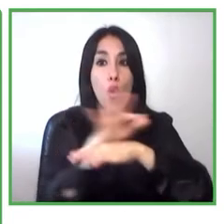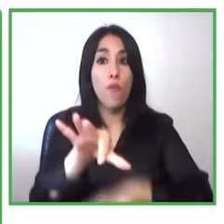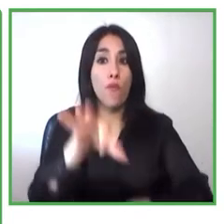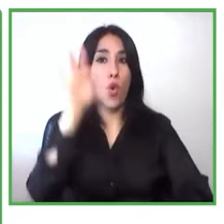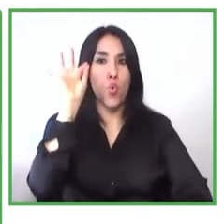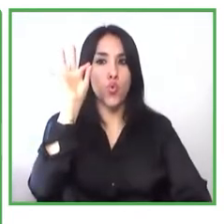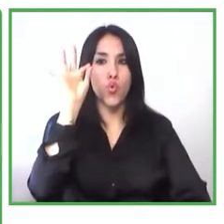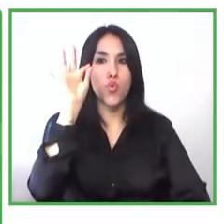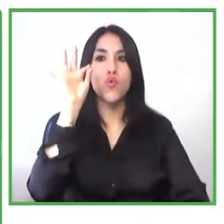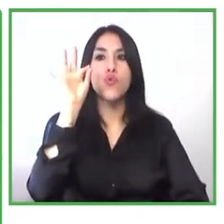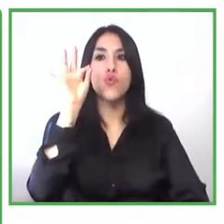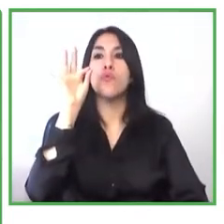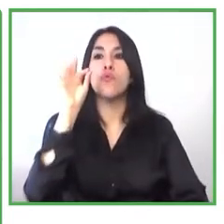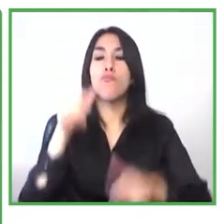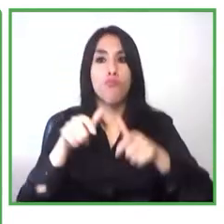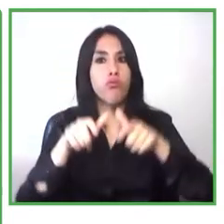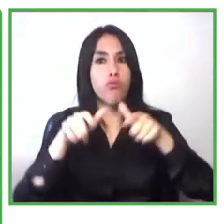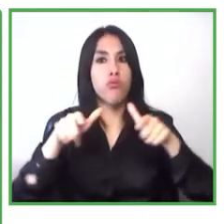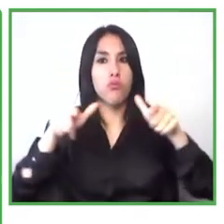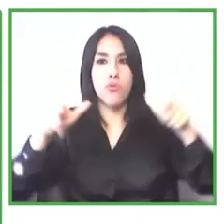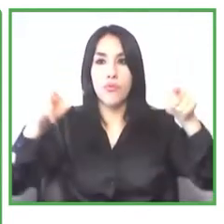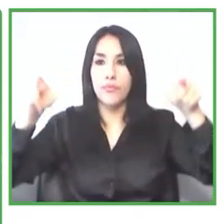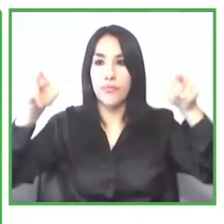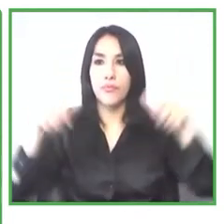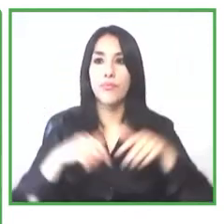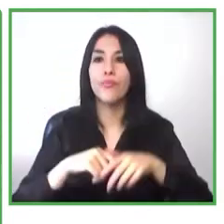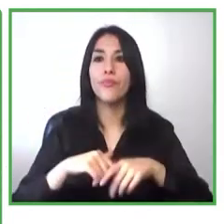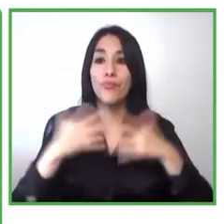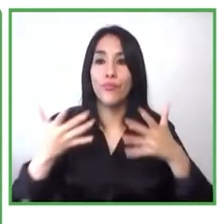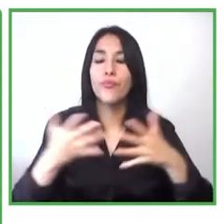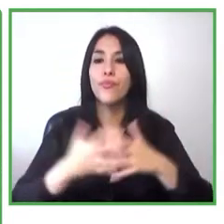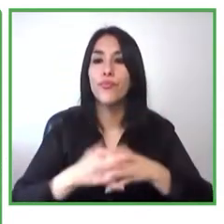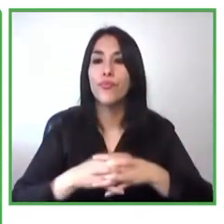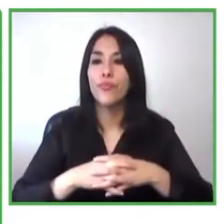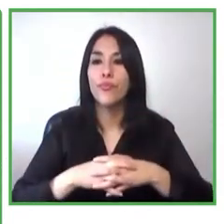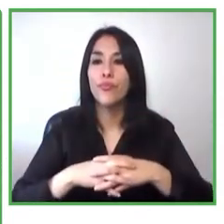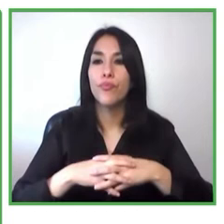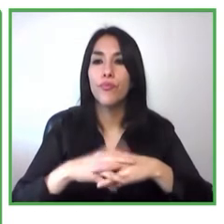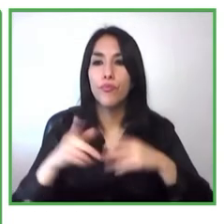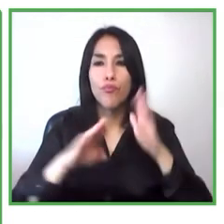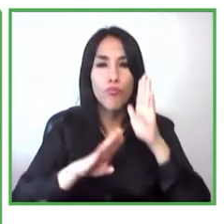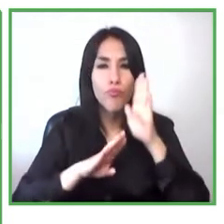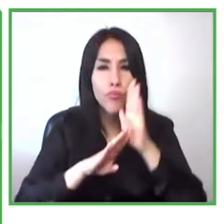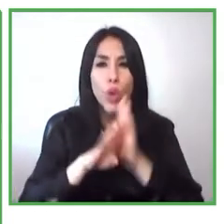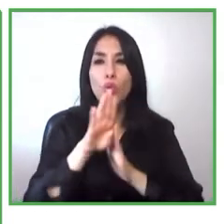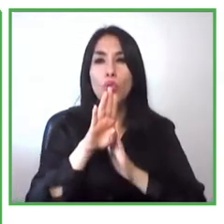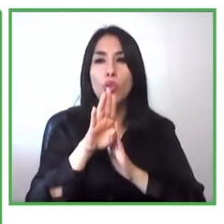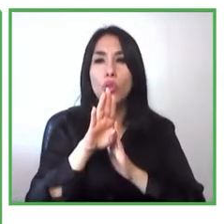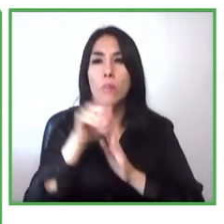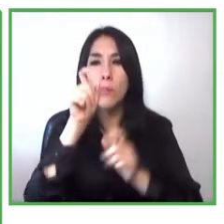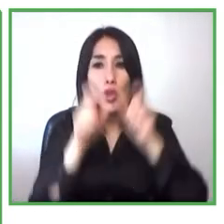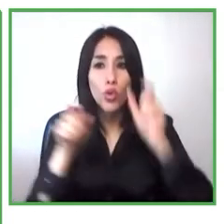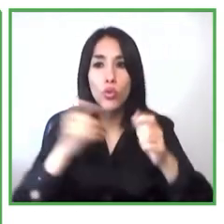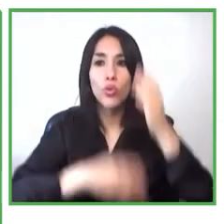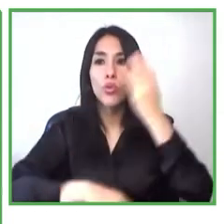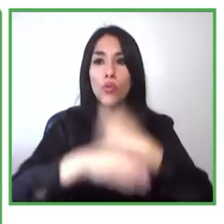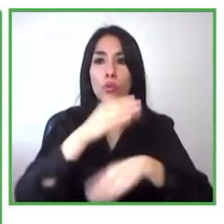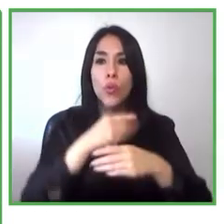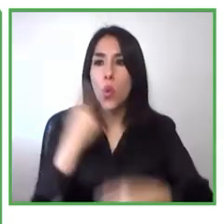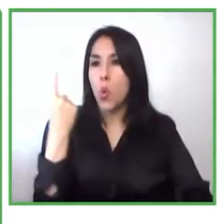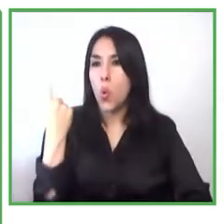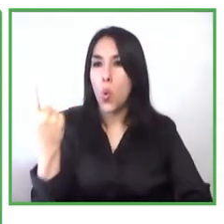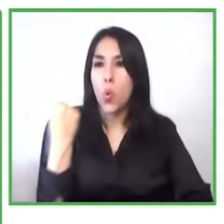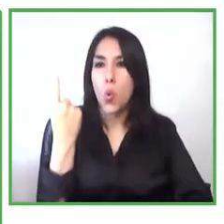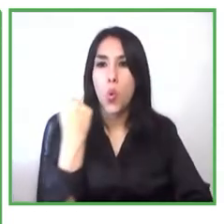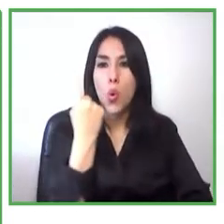un negocio para personas con discapacidad cada paso del camino por ejemplo este programa